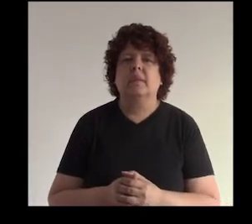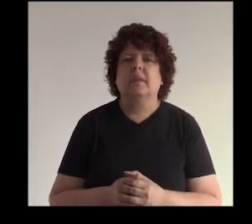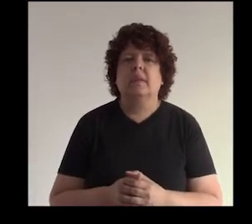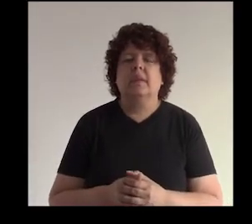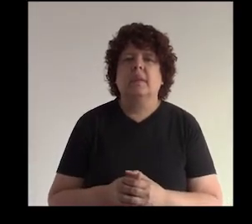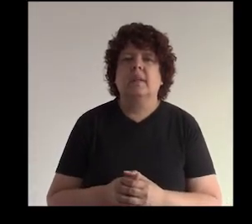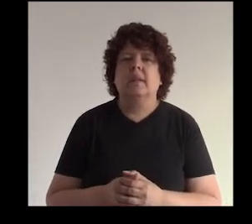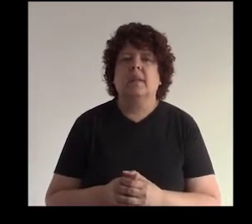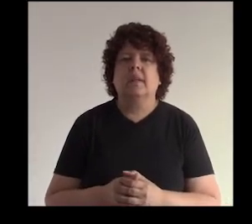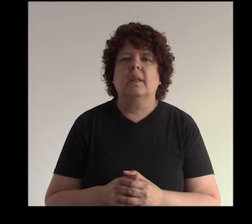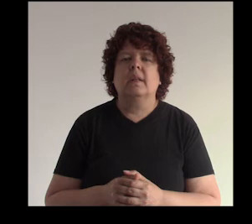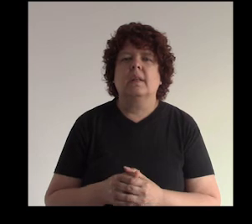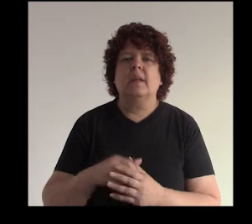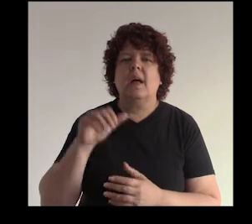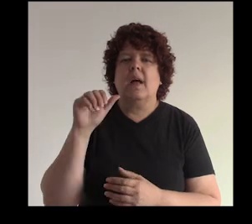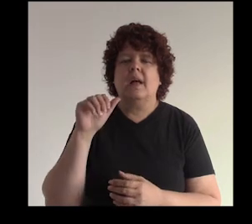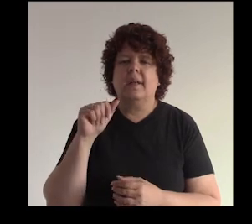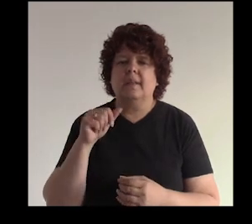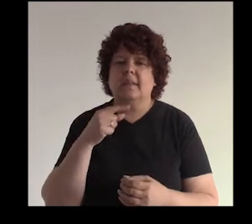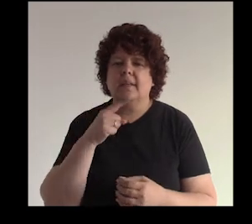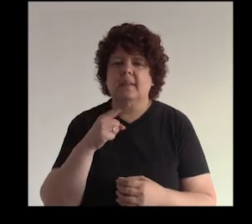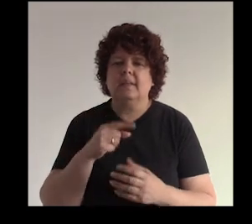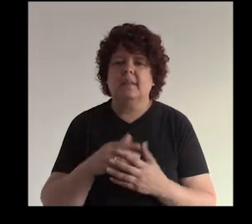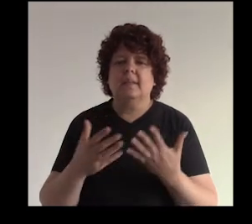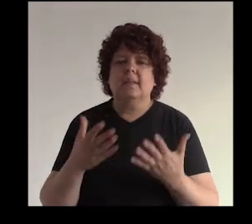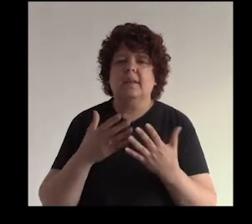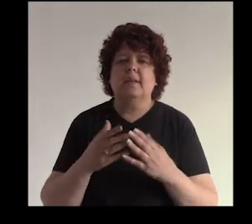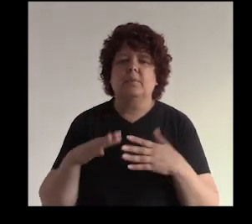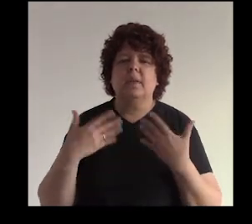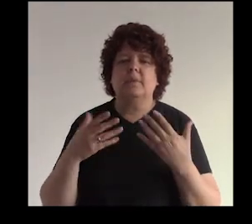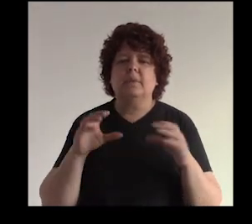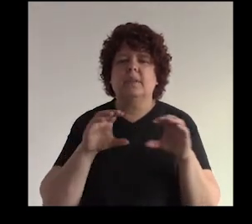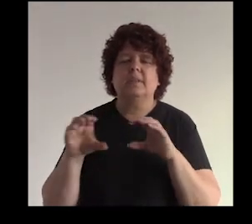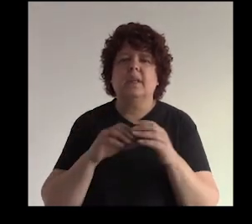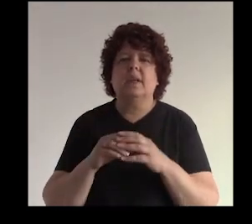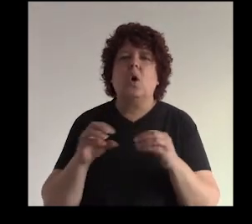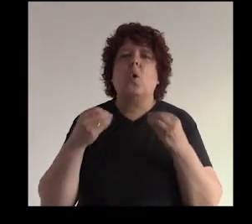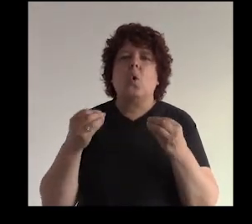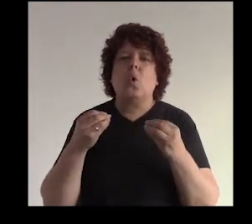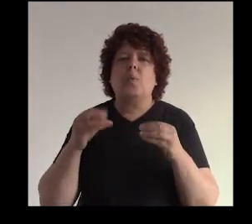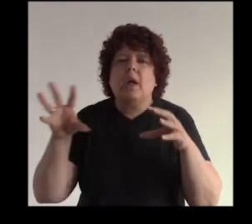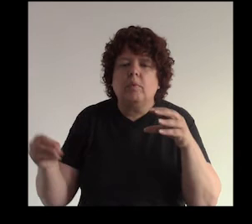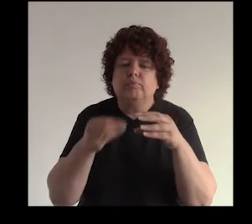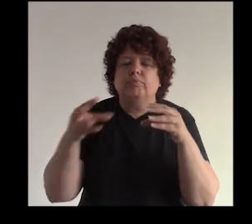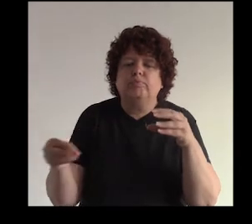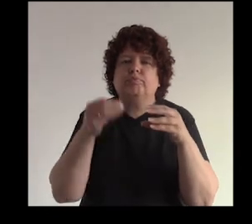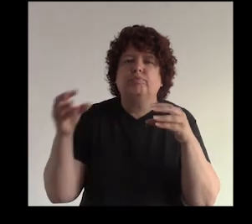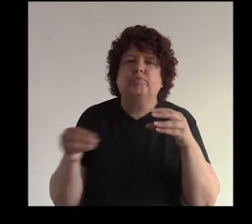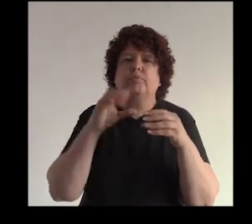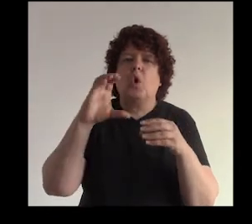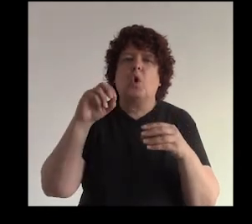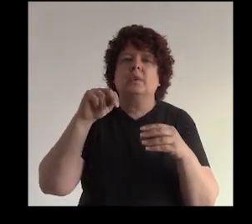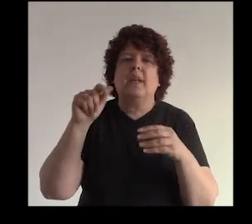ser Antonio un poco acotando lo que dice Lady de repente podemos hacer contenidos ¿cómo es que agregamos contenido?